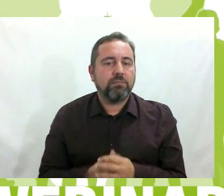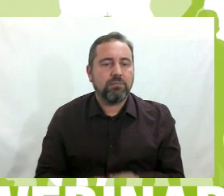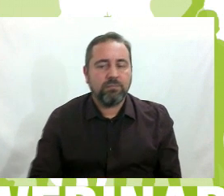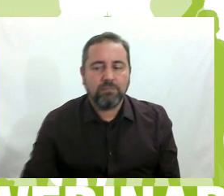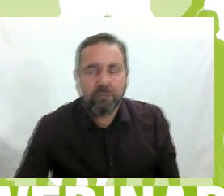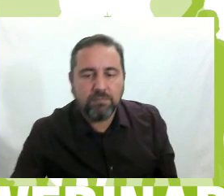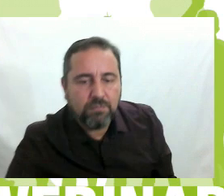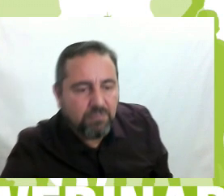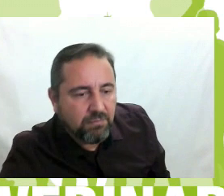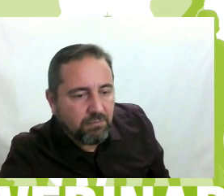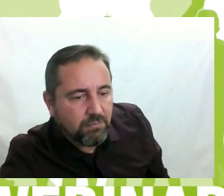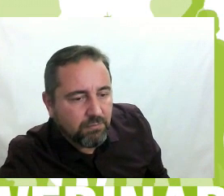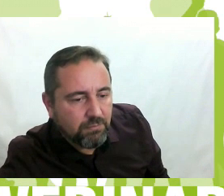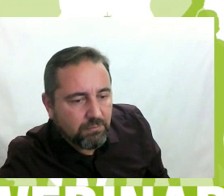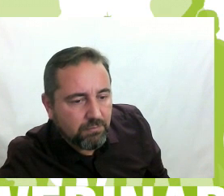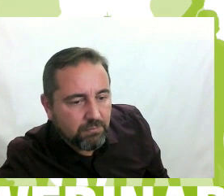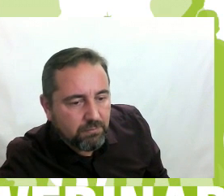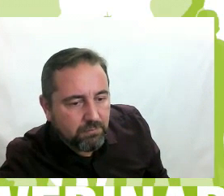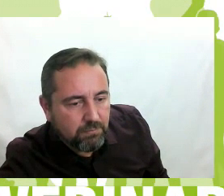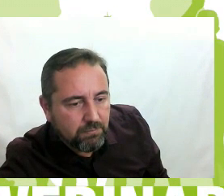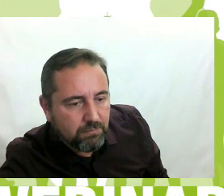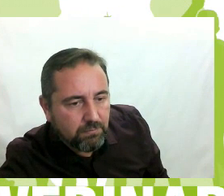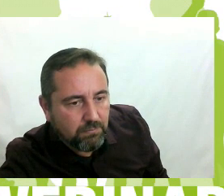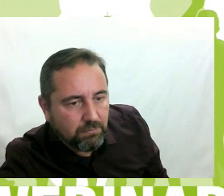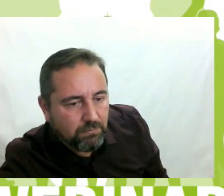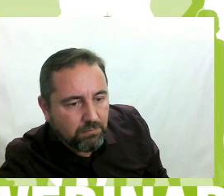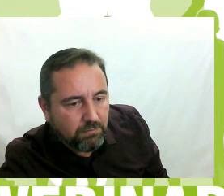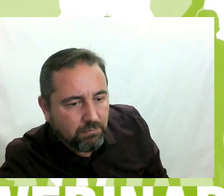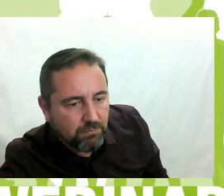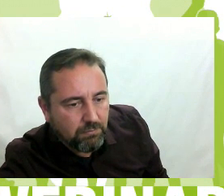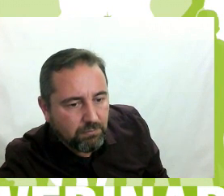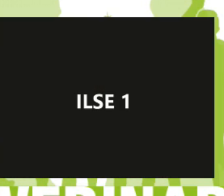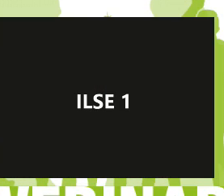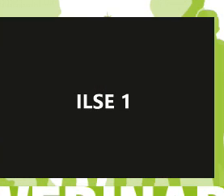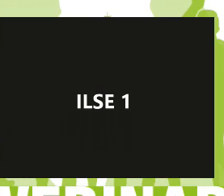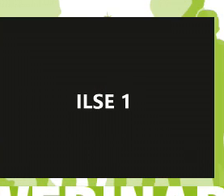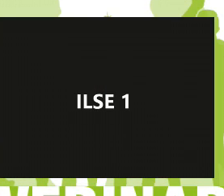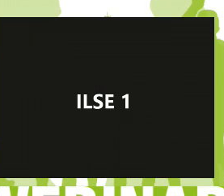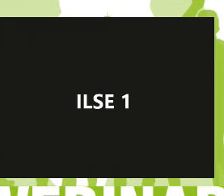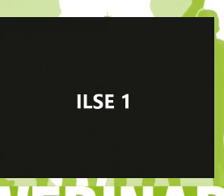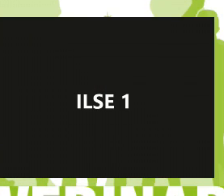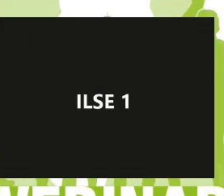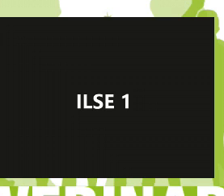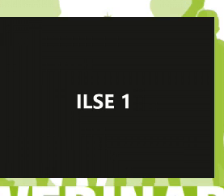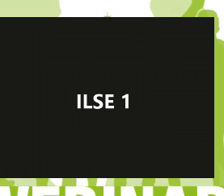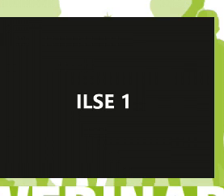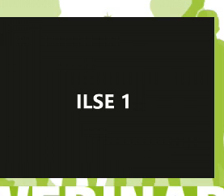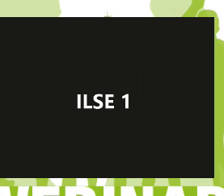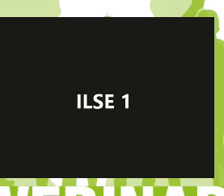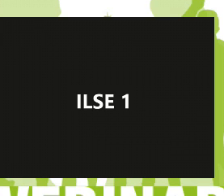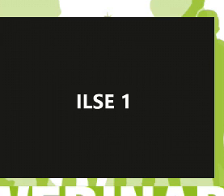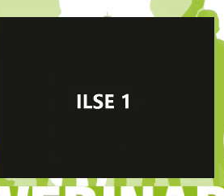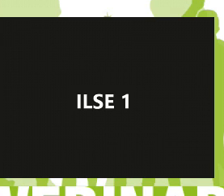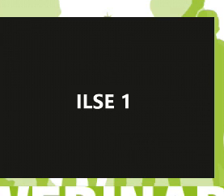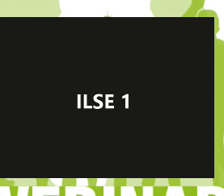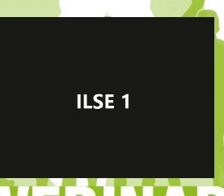tiene diferentes paradas. La primera parada que nosotros hacemos es en el año 2014, cuando a través de los servicios sociales del Ayuntamiento